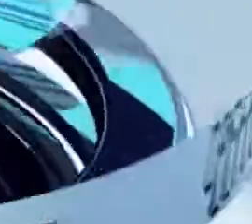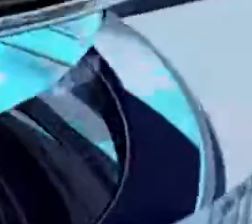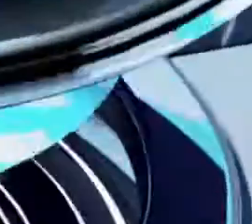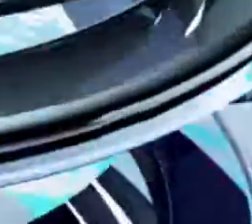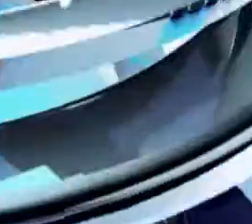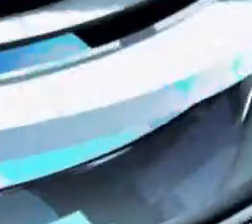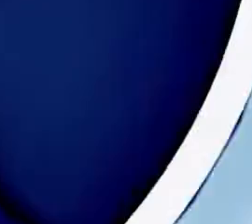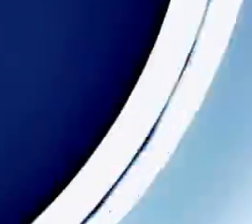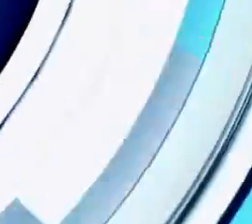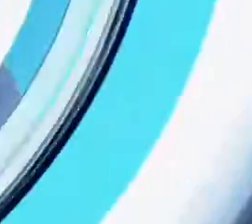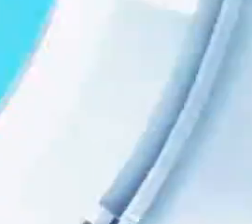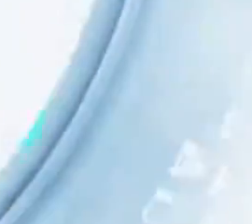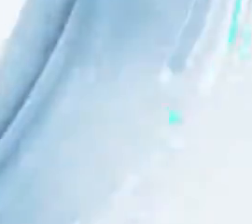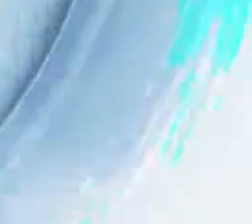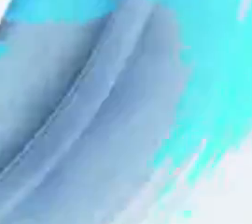¡Gracias! ¡Gracias! ¡Gracias!